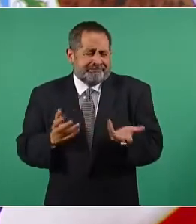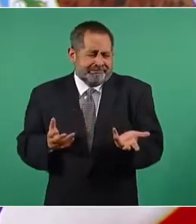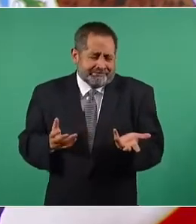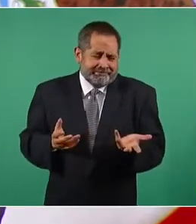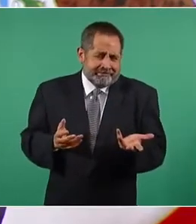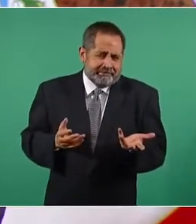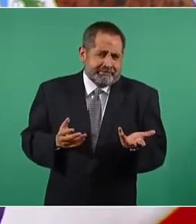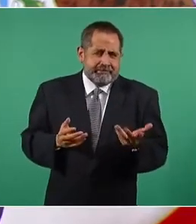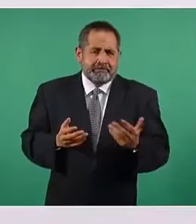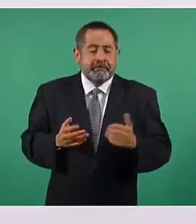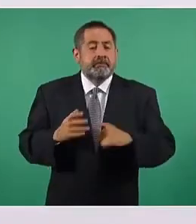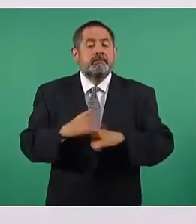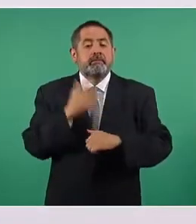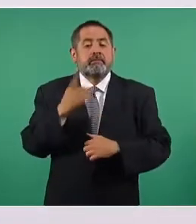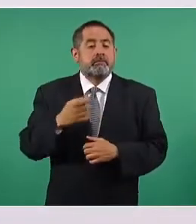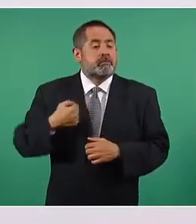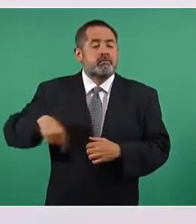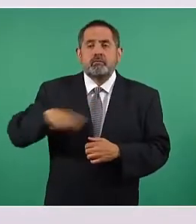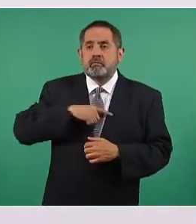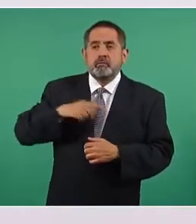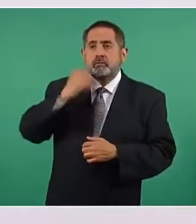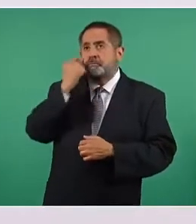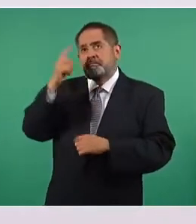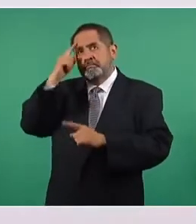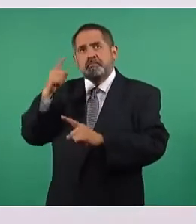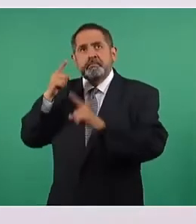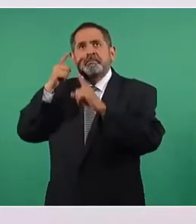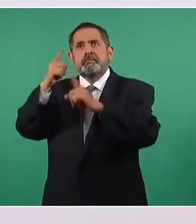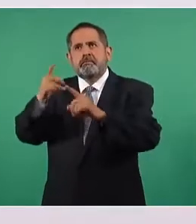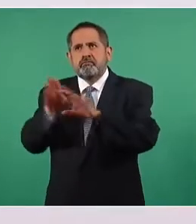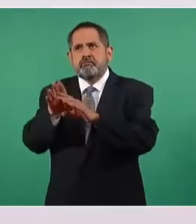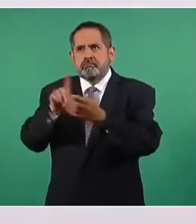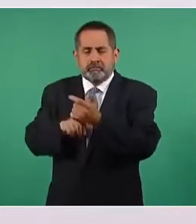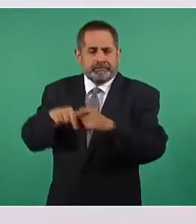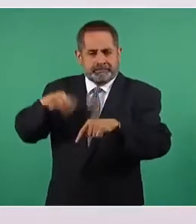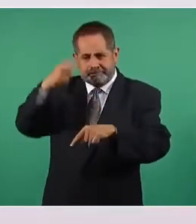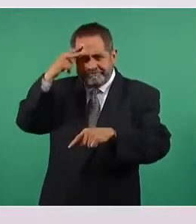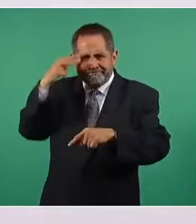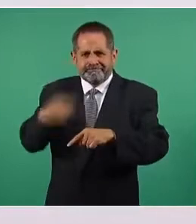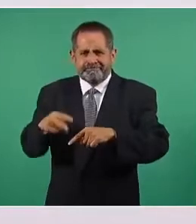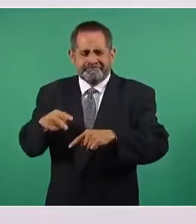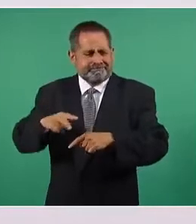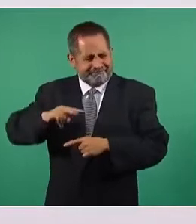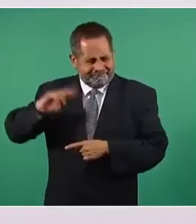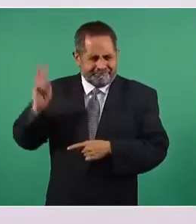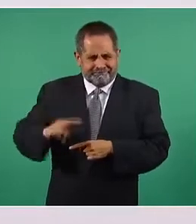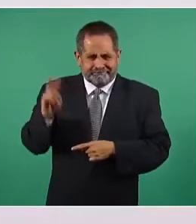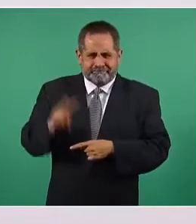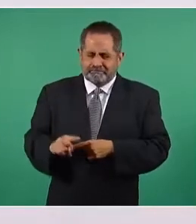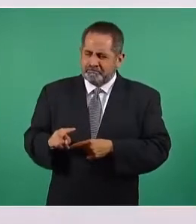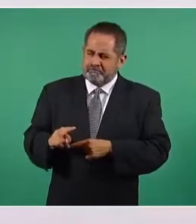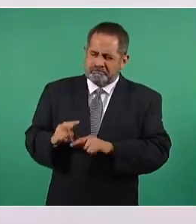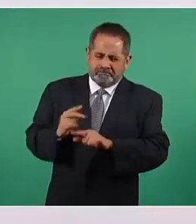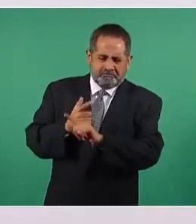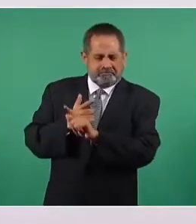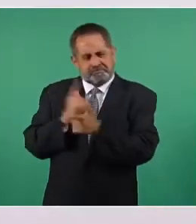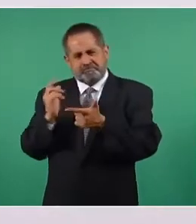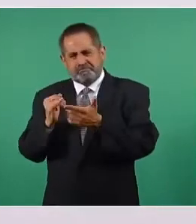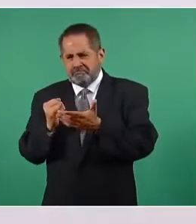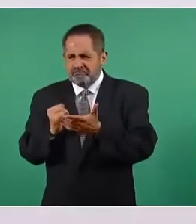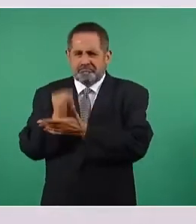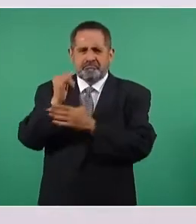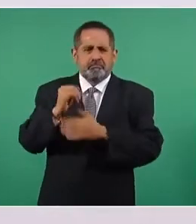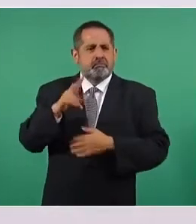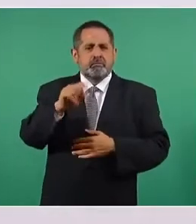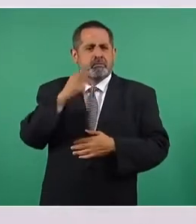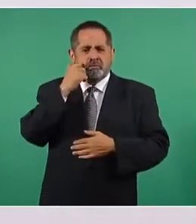porque nosotros aspiramos a establecer en México una auténtica, una verdadera democracia, no una